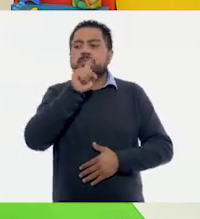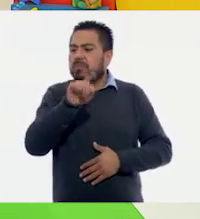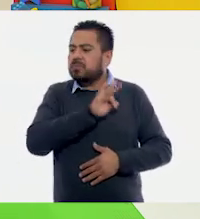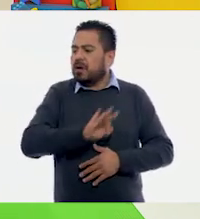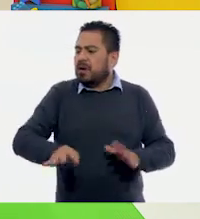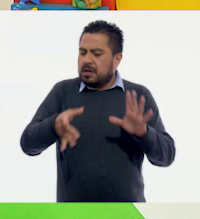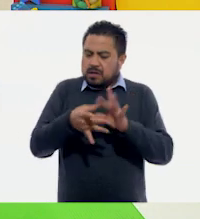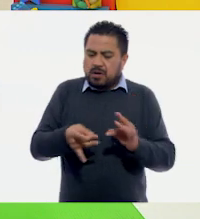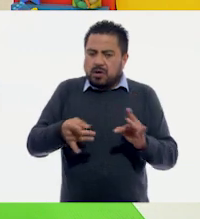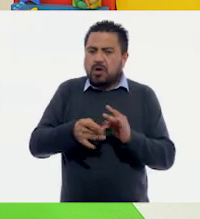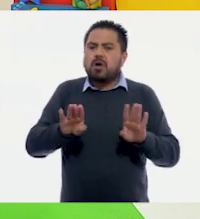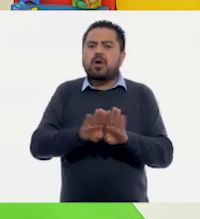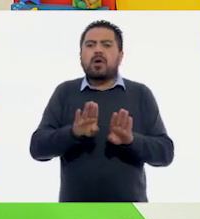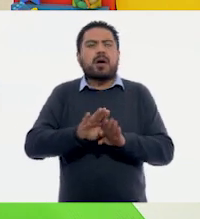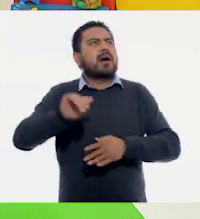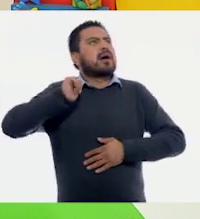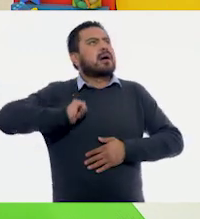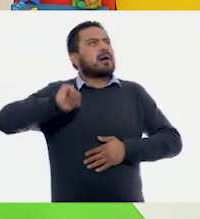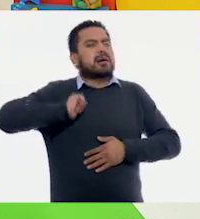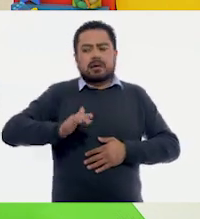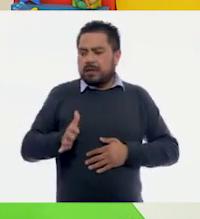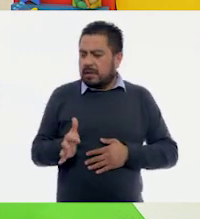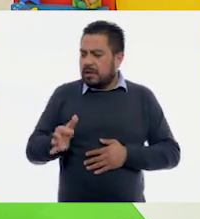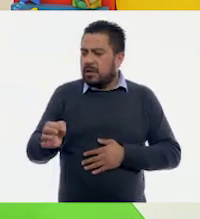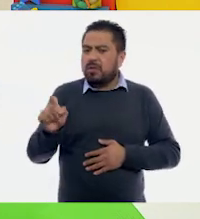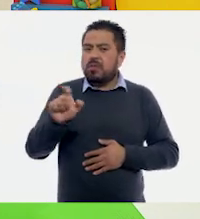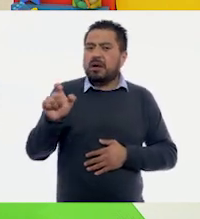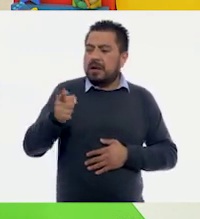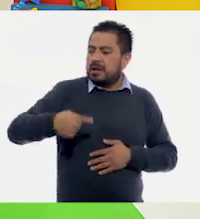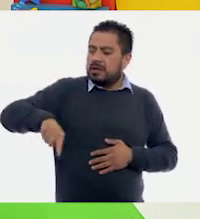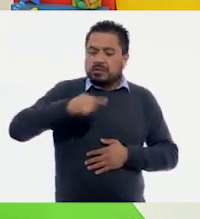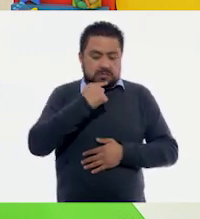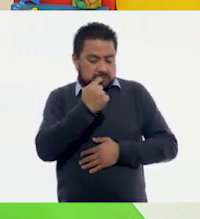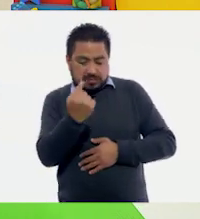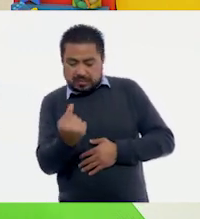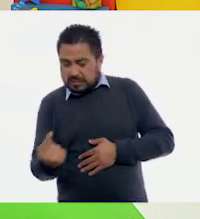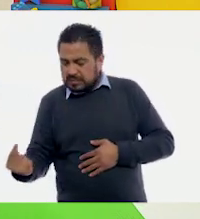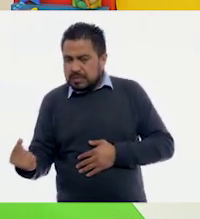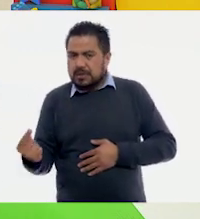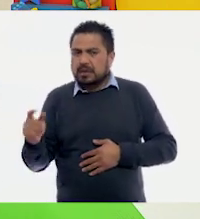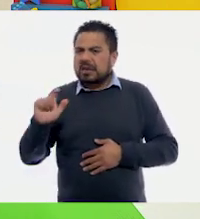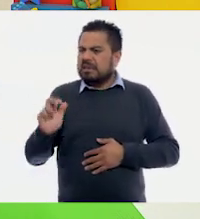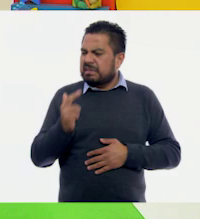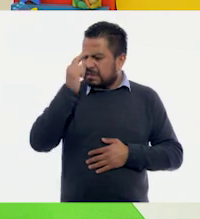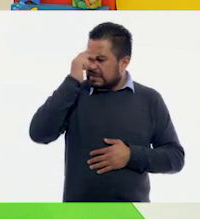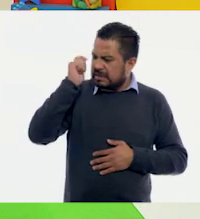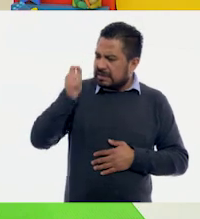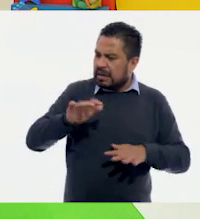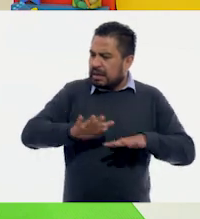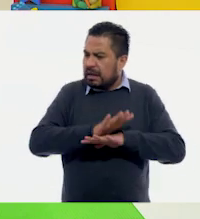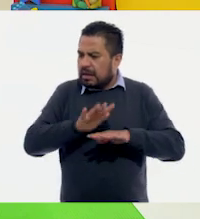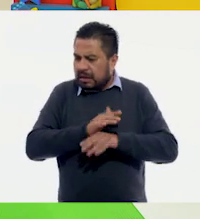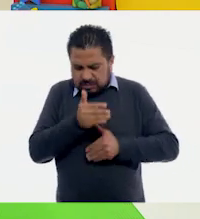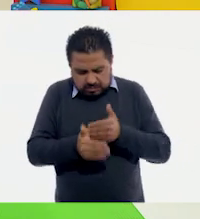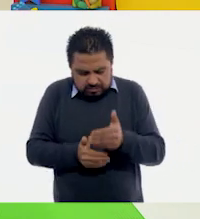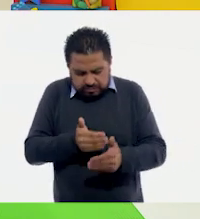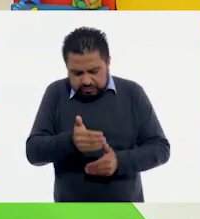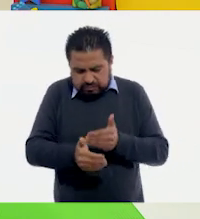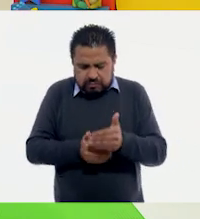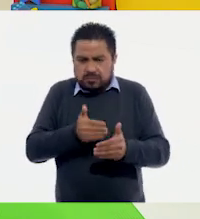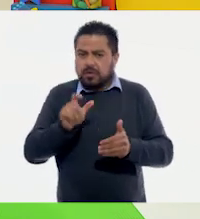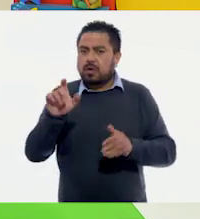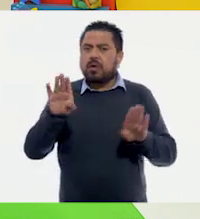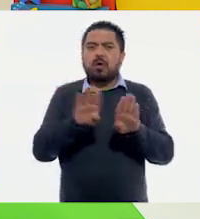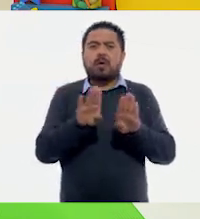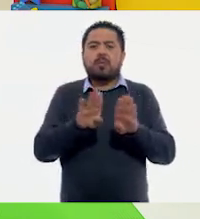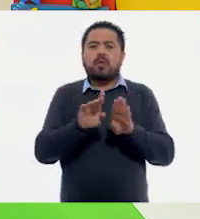platicar de cómo era nuestra localidad cuando ellos eran pequeños. Y qué es lo que recuerdan que ha cambiado con el paso del tiempo, como